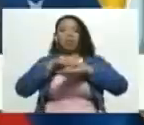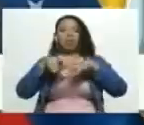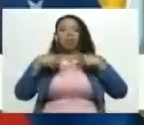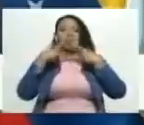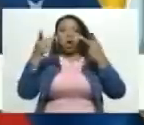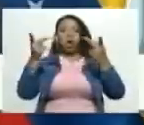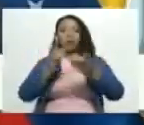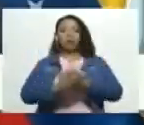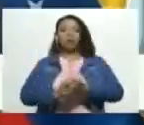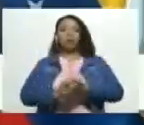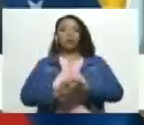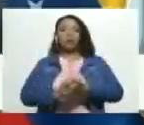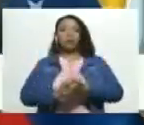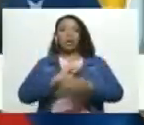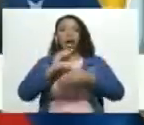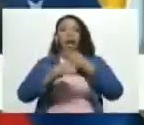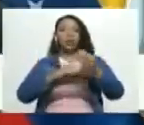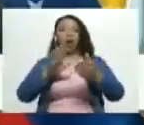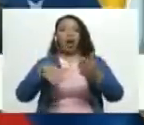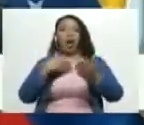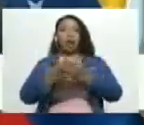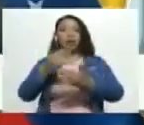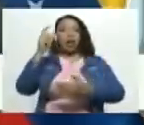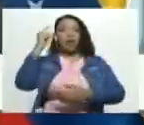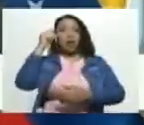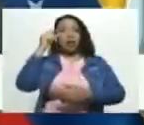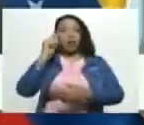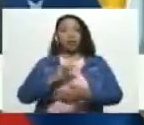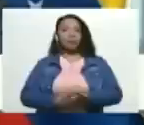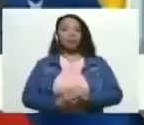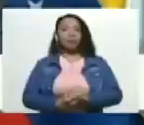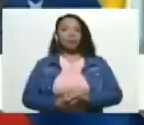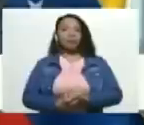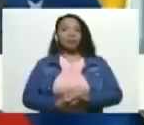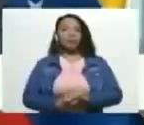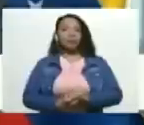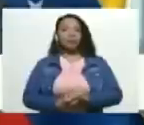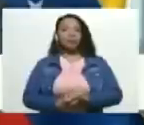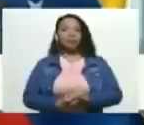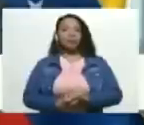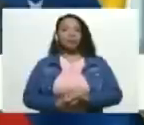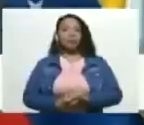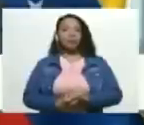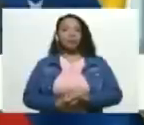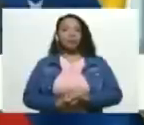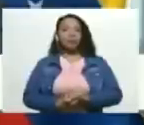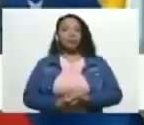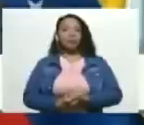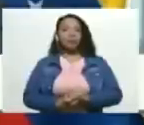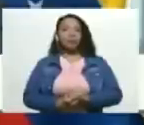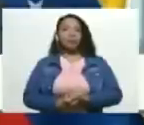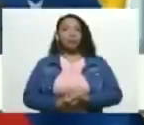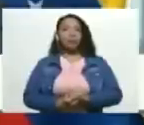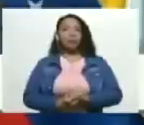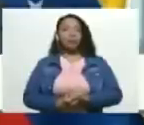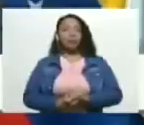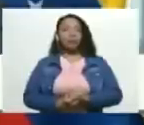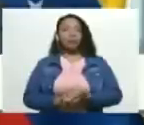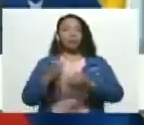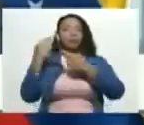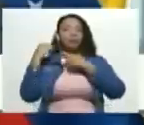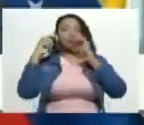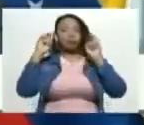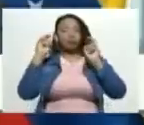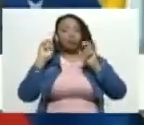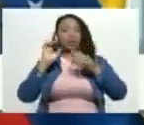han alcanzado hasta la fecha los siguientes logros oído a esto con respecto a los